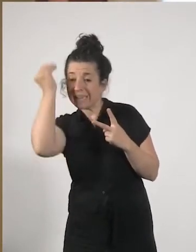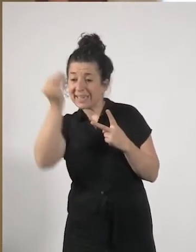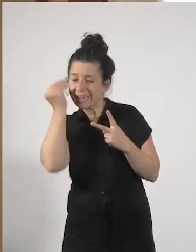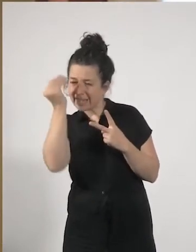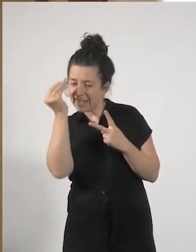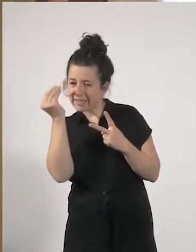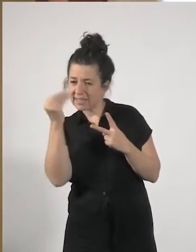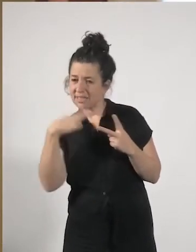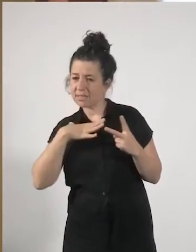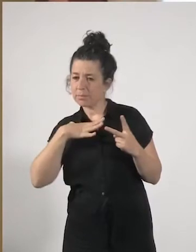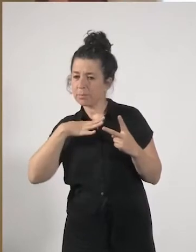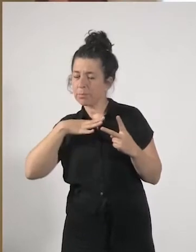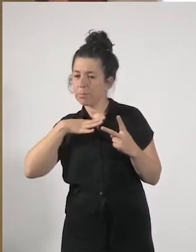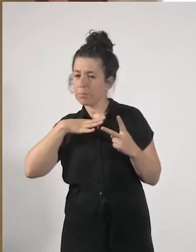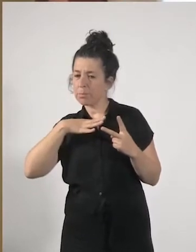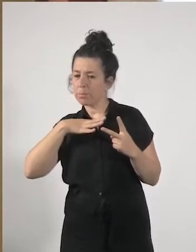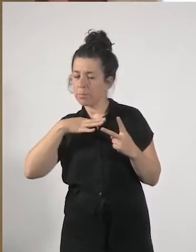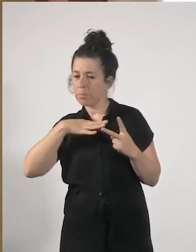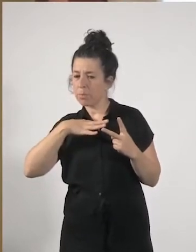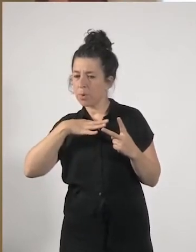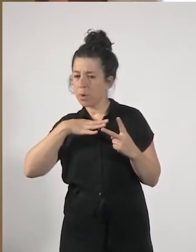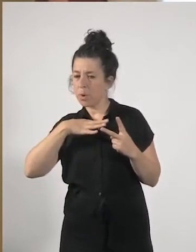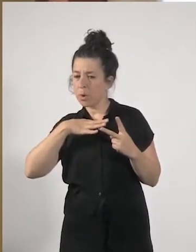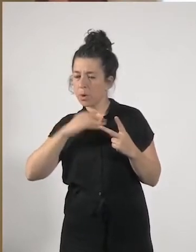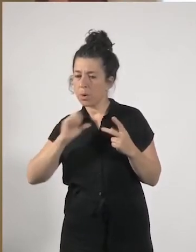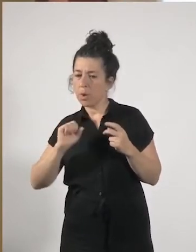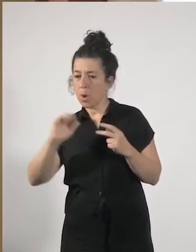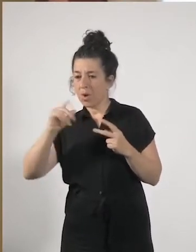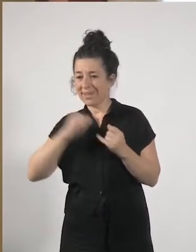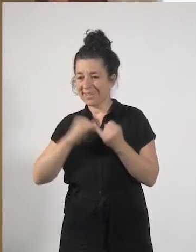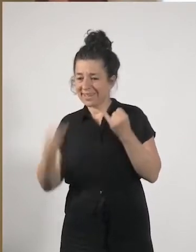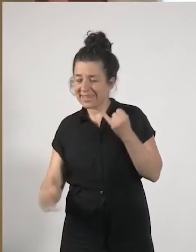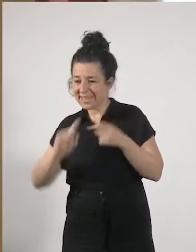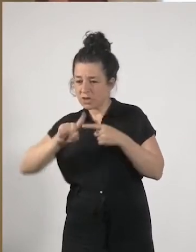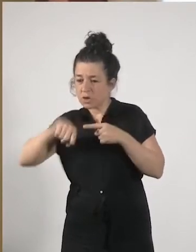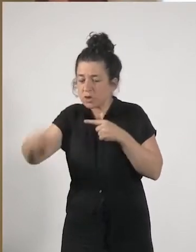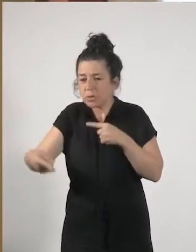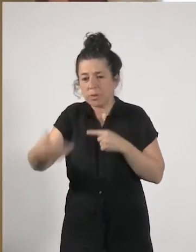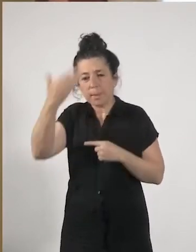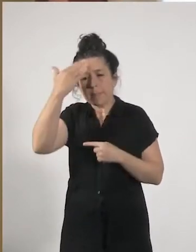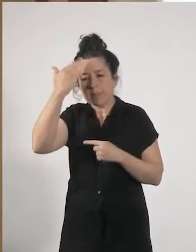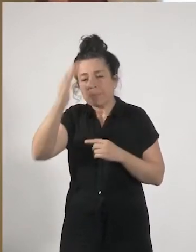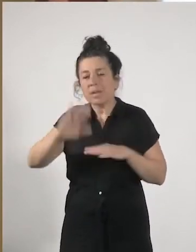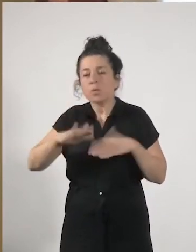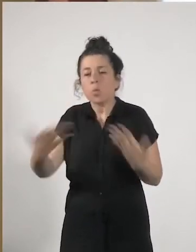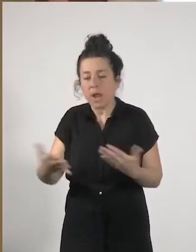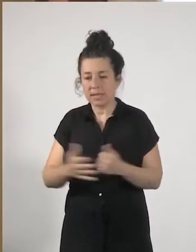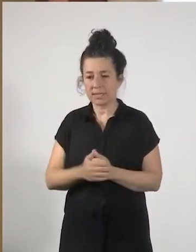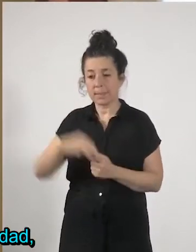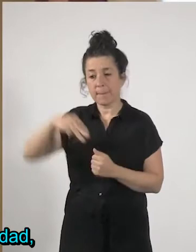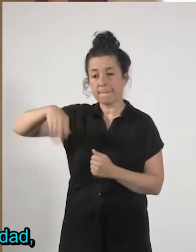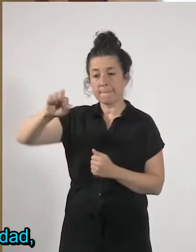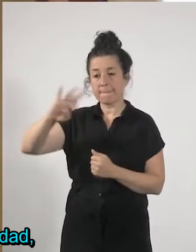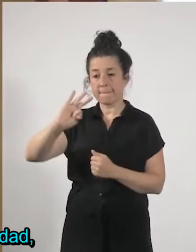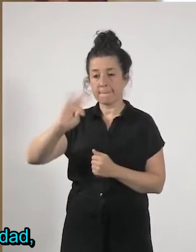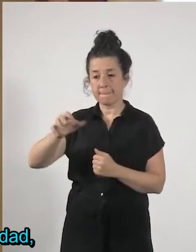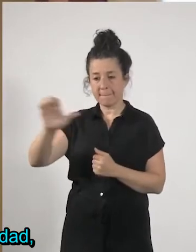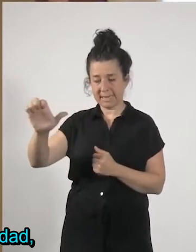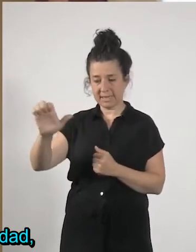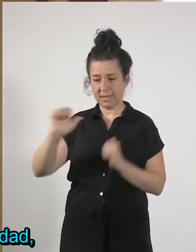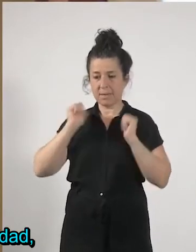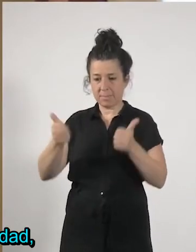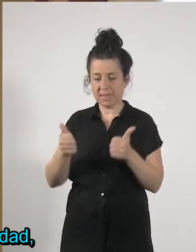principales consecuencias de esta crisis Mercia empezando contigo bueno